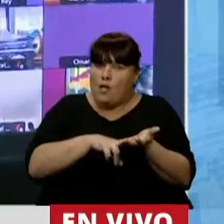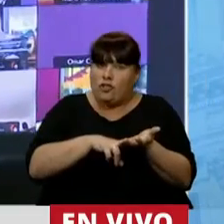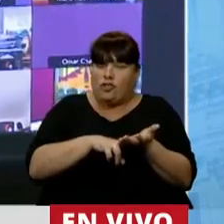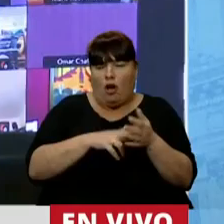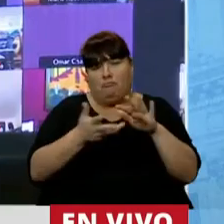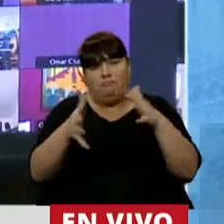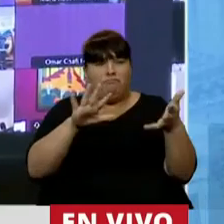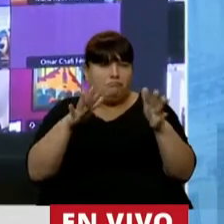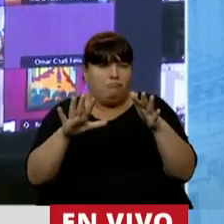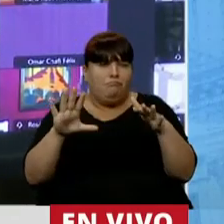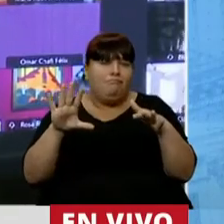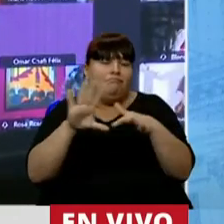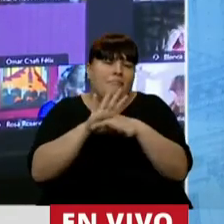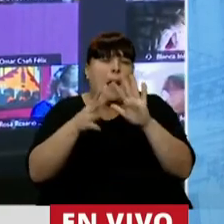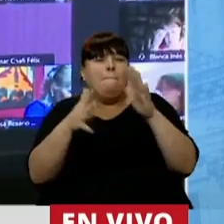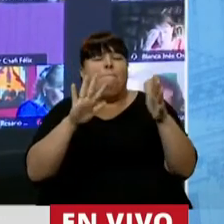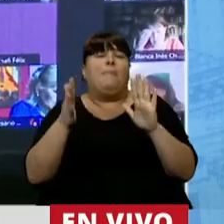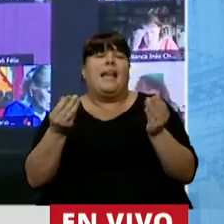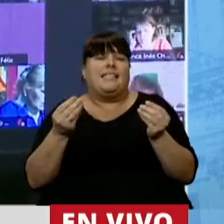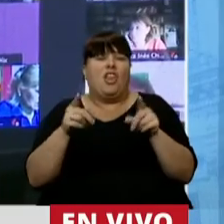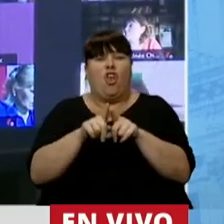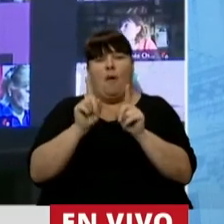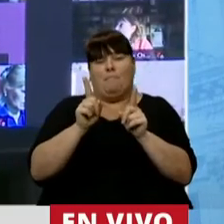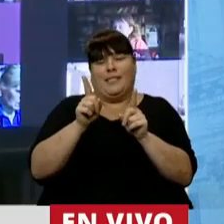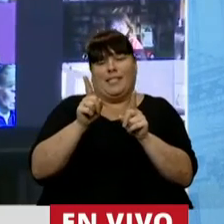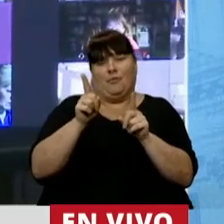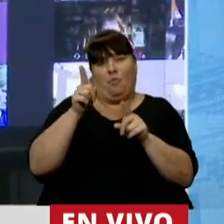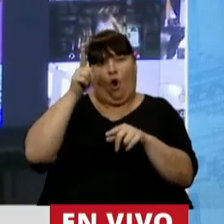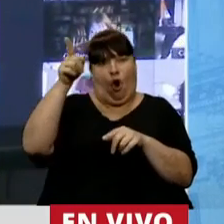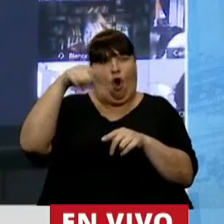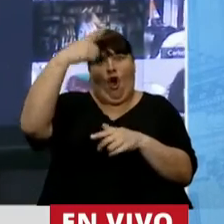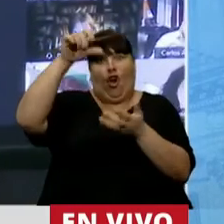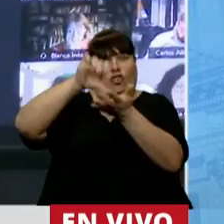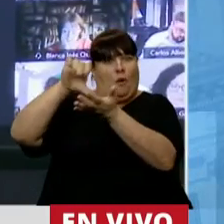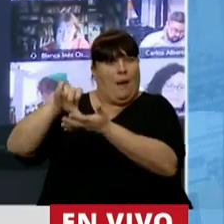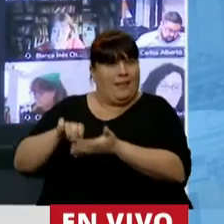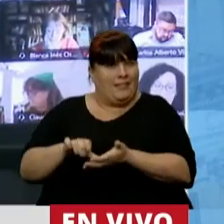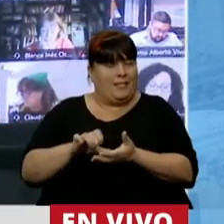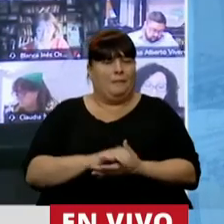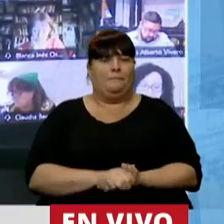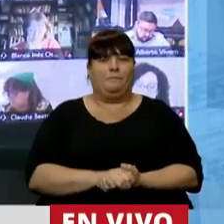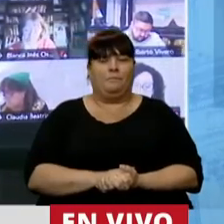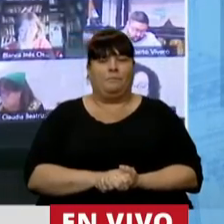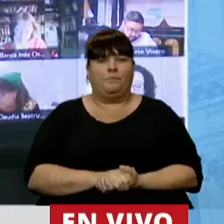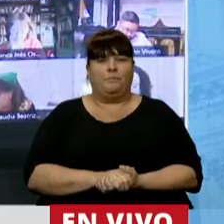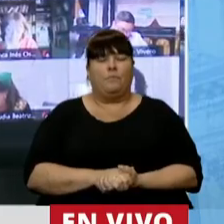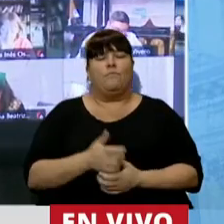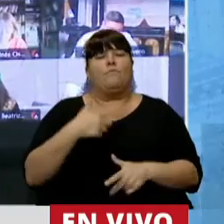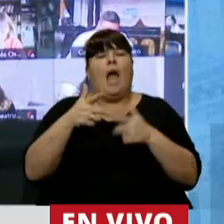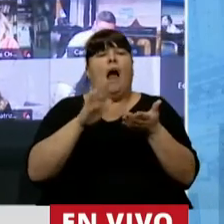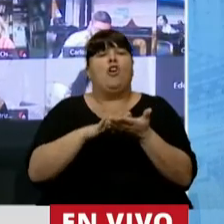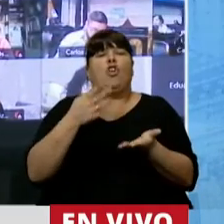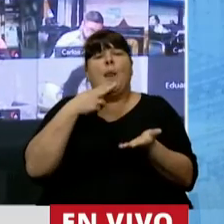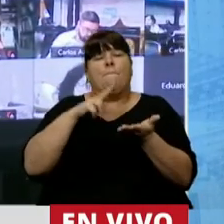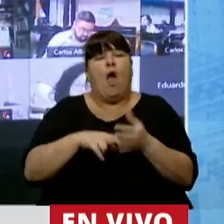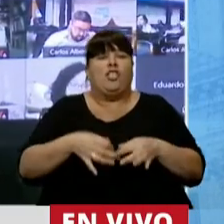más o menos acorde y parecido con el que se encuentra en otros lugares del mundo. Cuando hablamos de